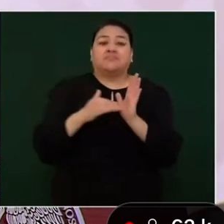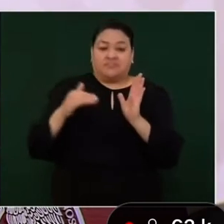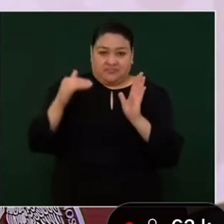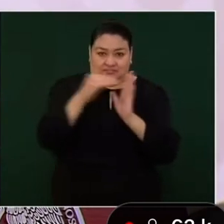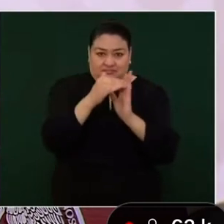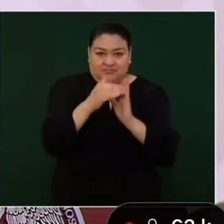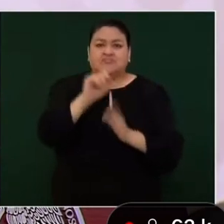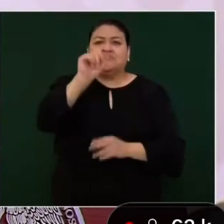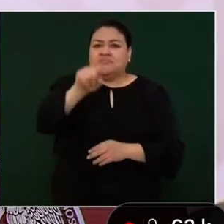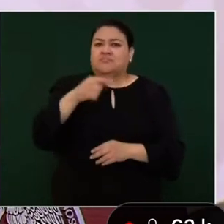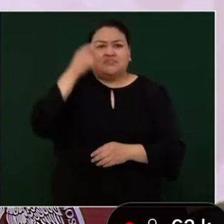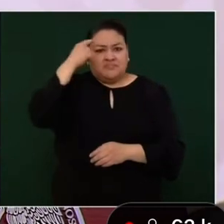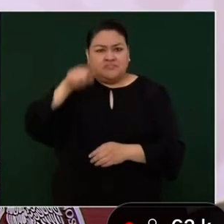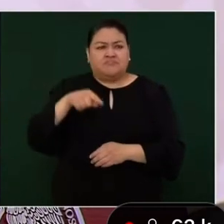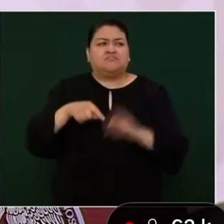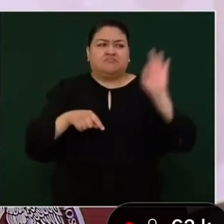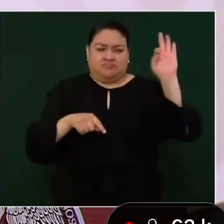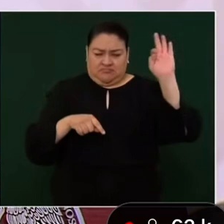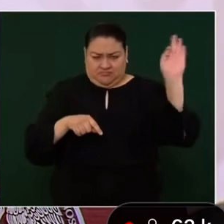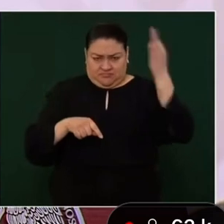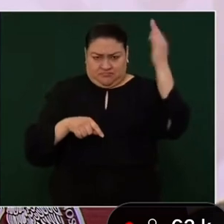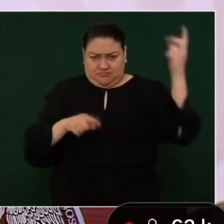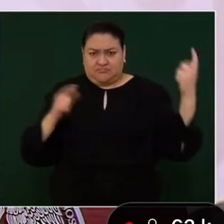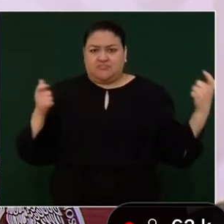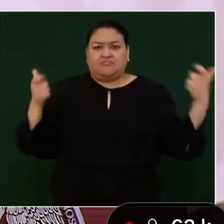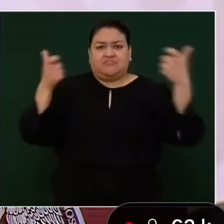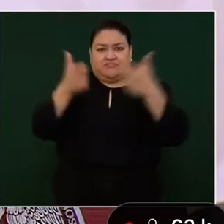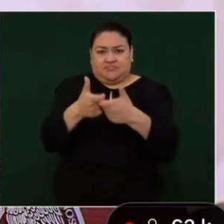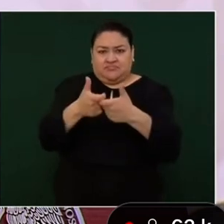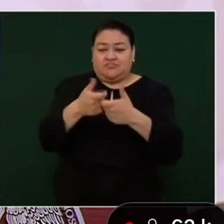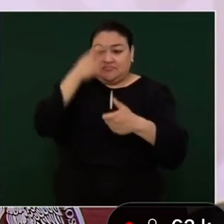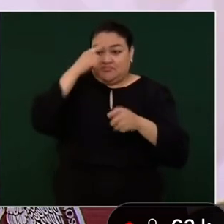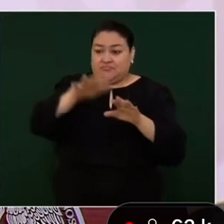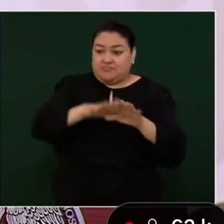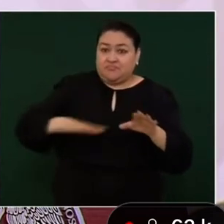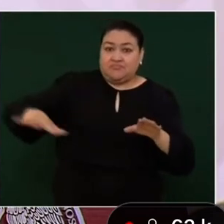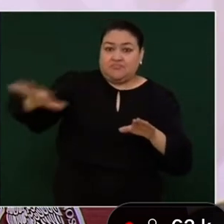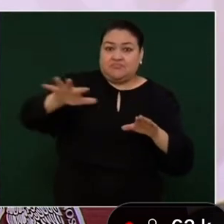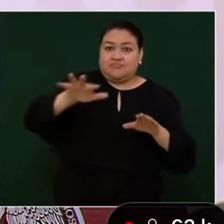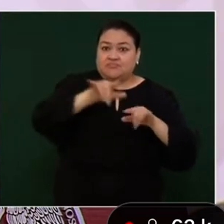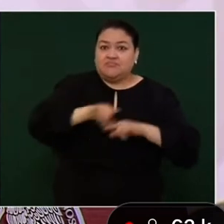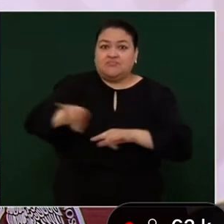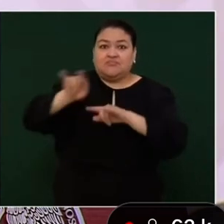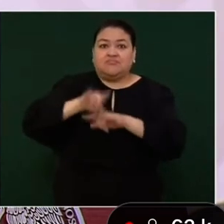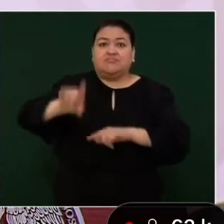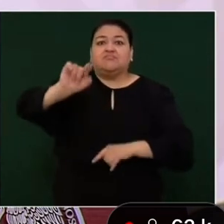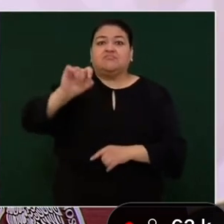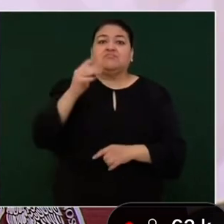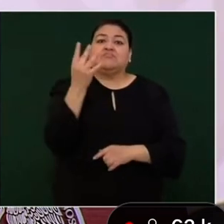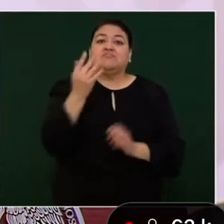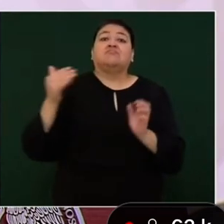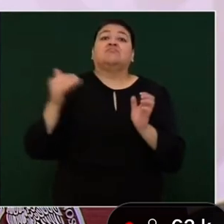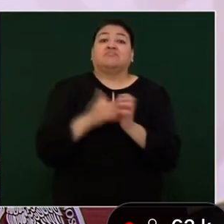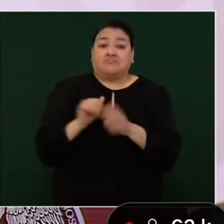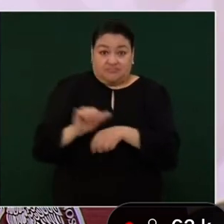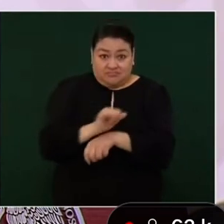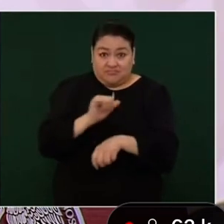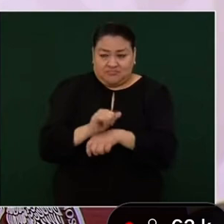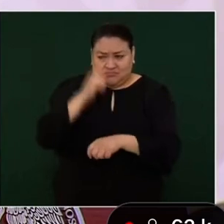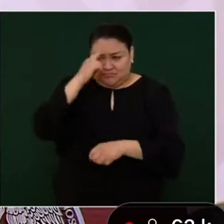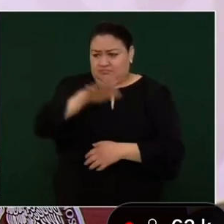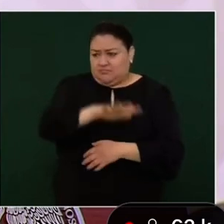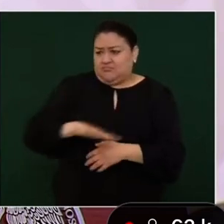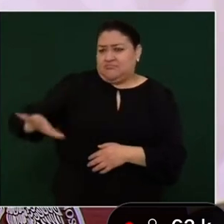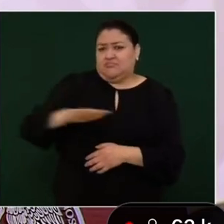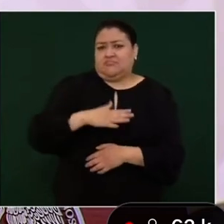que se compartirá con la federación. Es una solución para 24 mil vehículos, una obra de alto impacto y de justicia social para